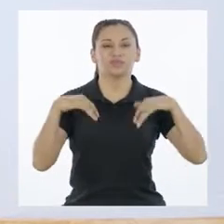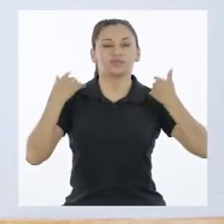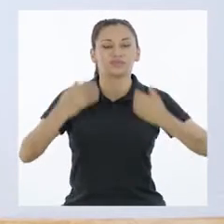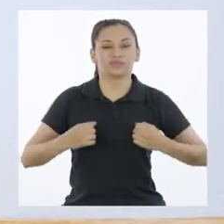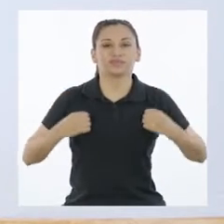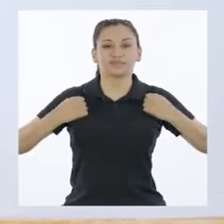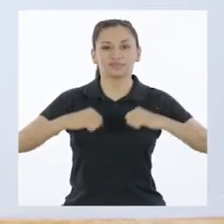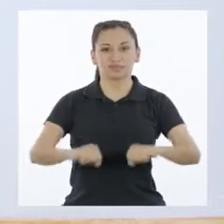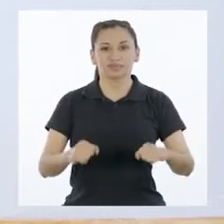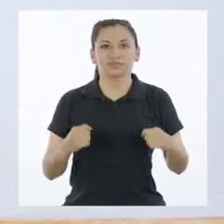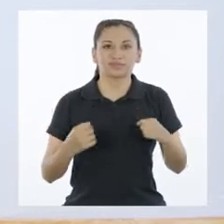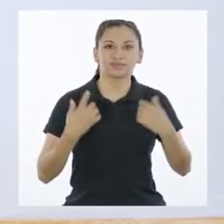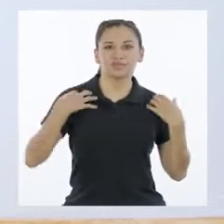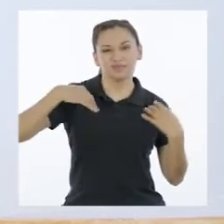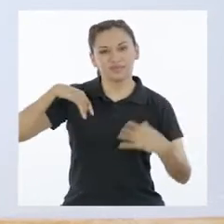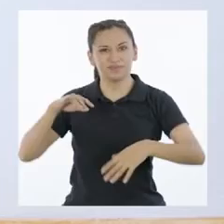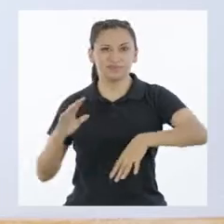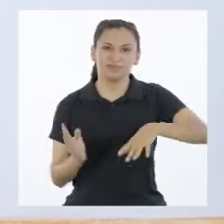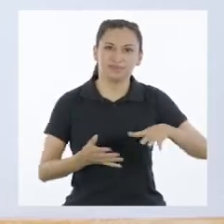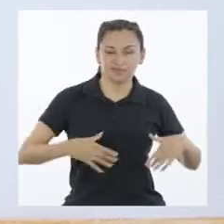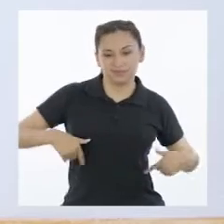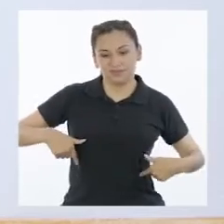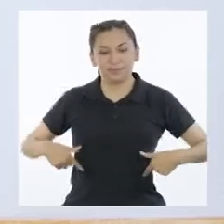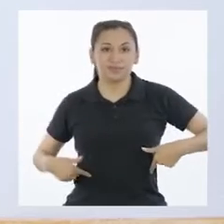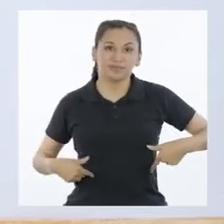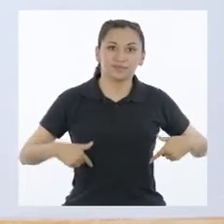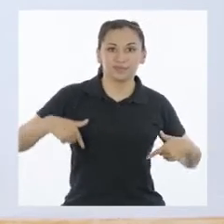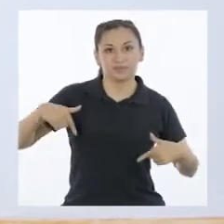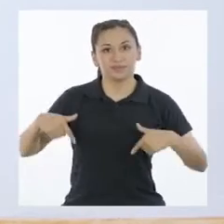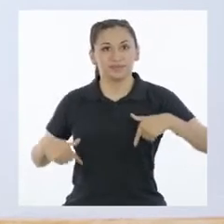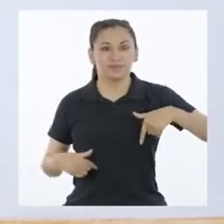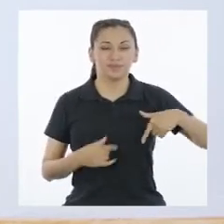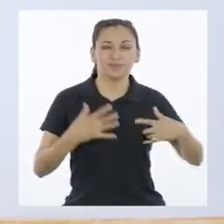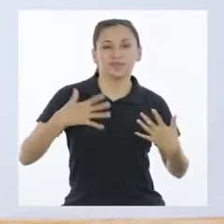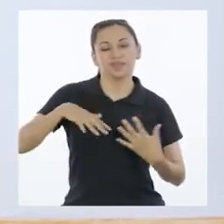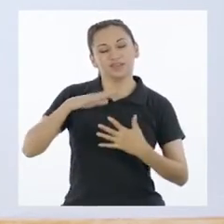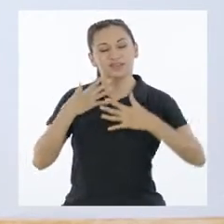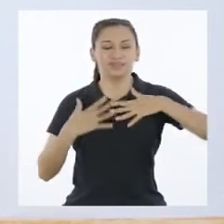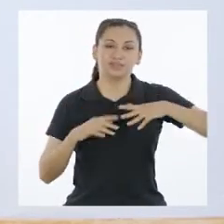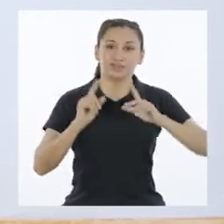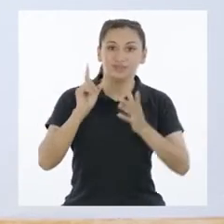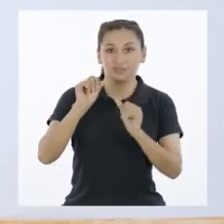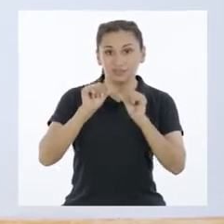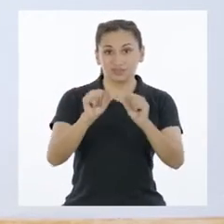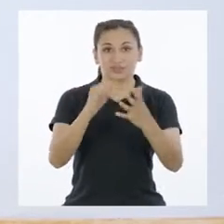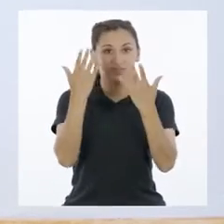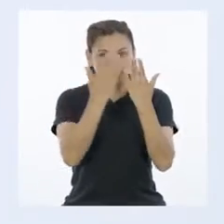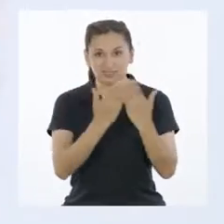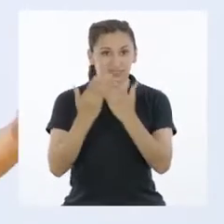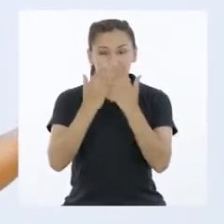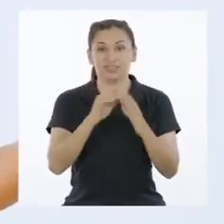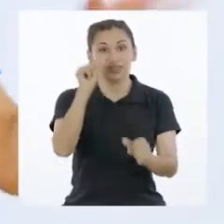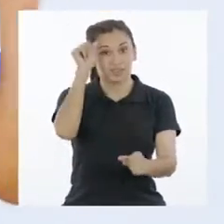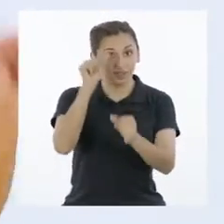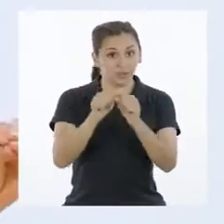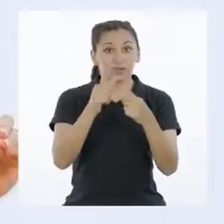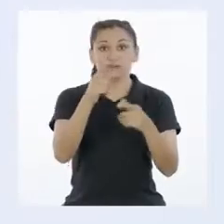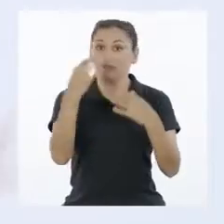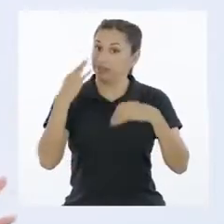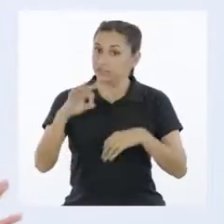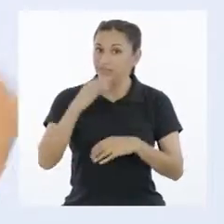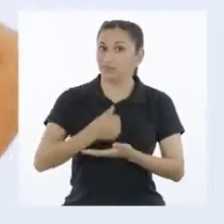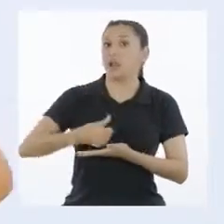Soltamos. Eso es. Los brazos. Las caderas. Para regresar a estudiar. Muy bien chicos.